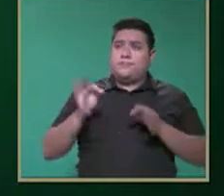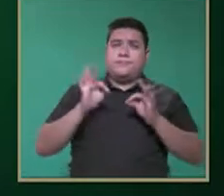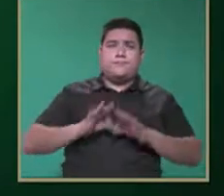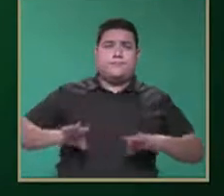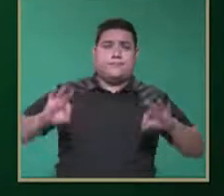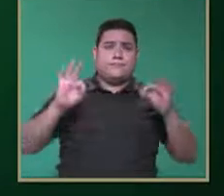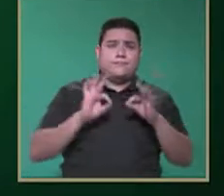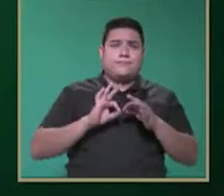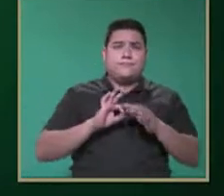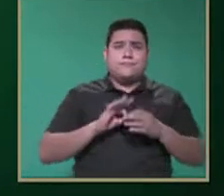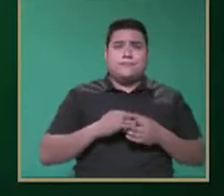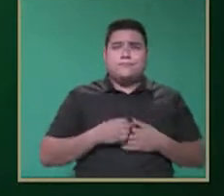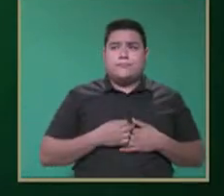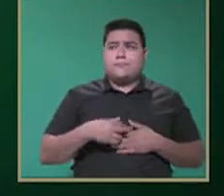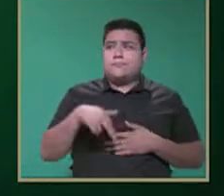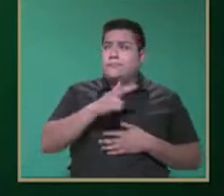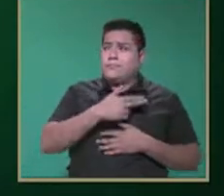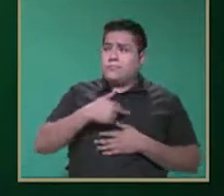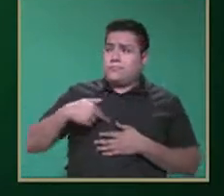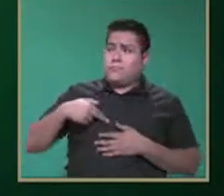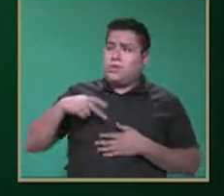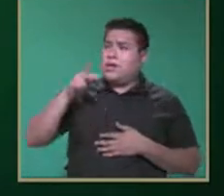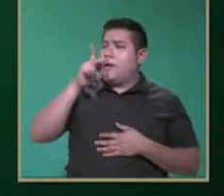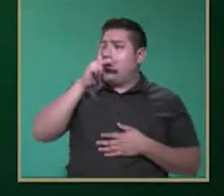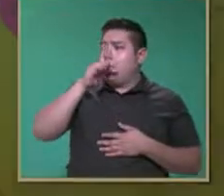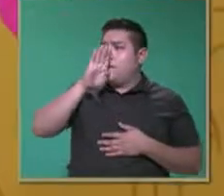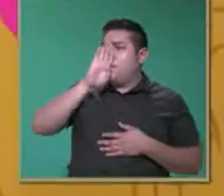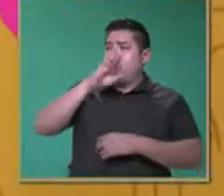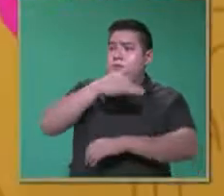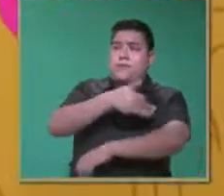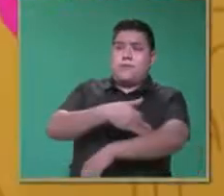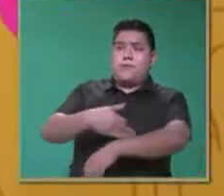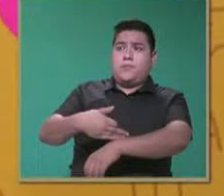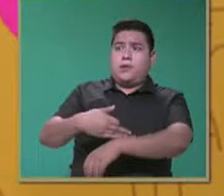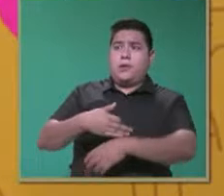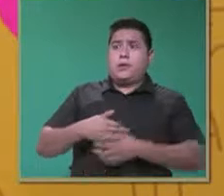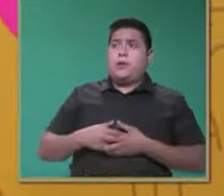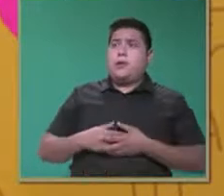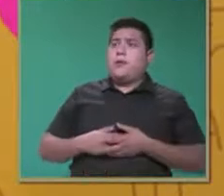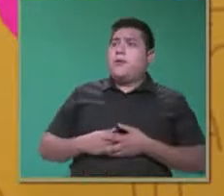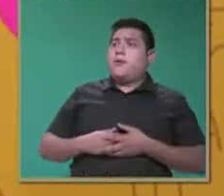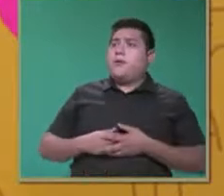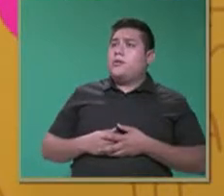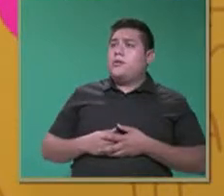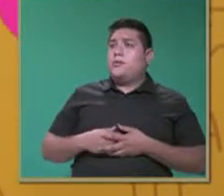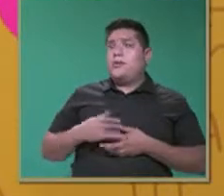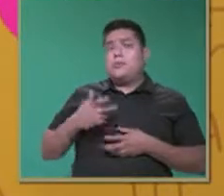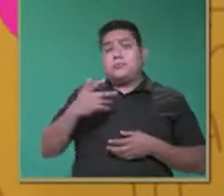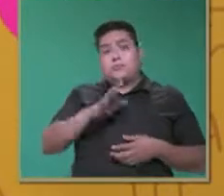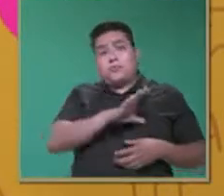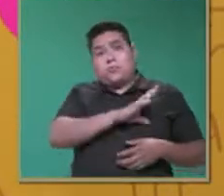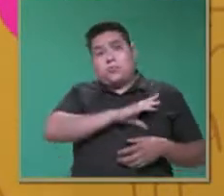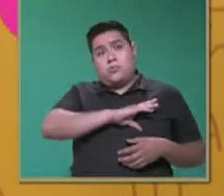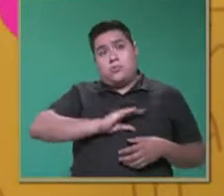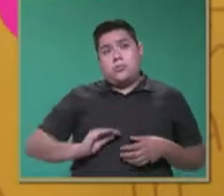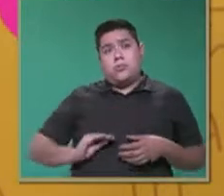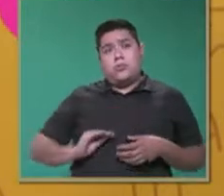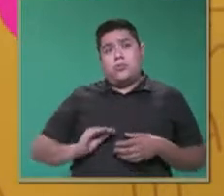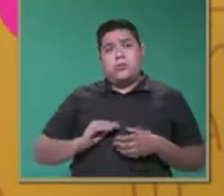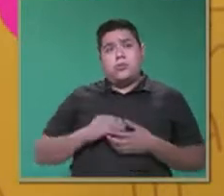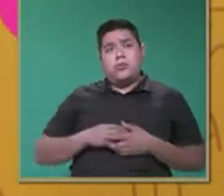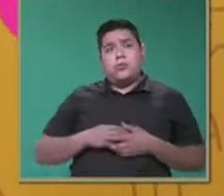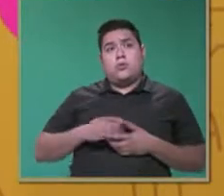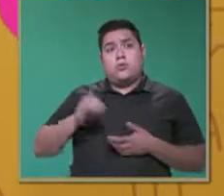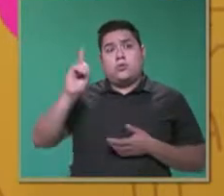que nosotros, como padres de familia, estemos conscientes que cuando nuestro hijo presenta ese